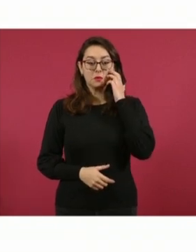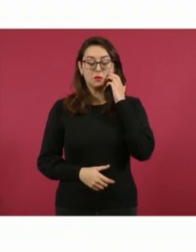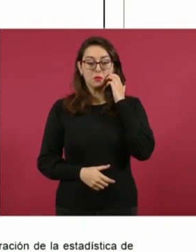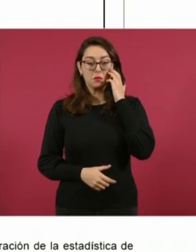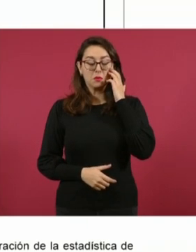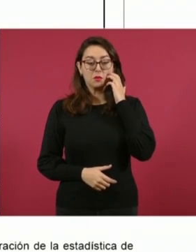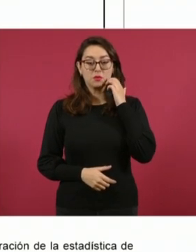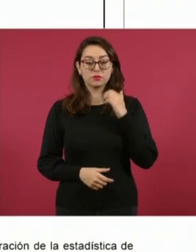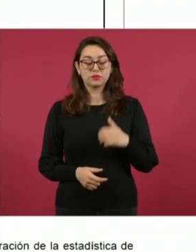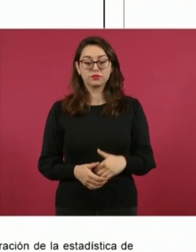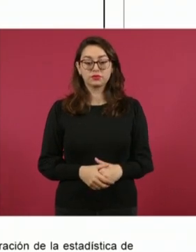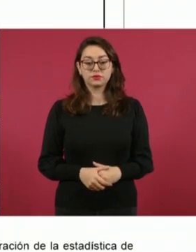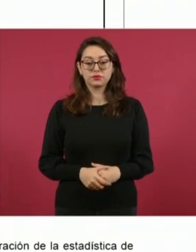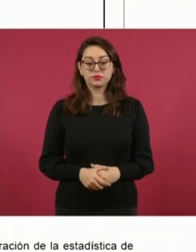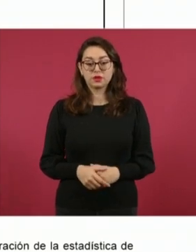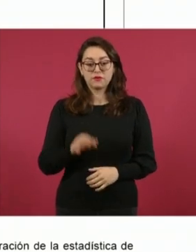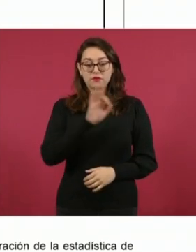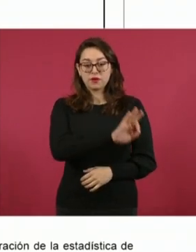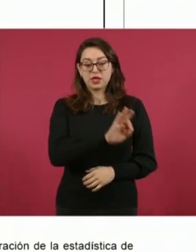Aquí entró Calderón,